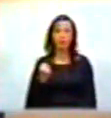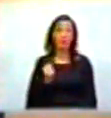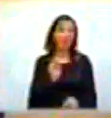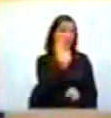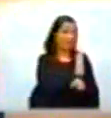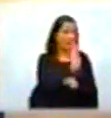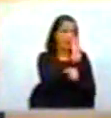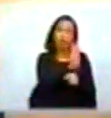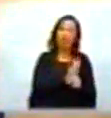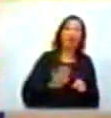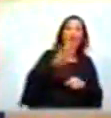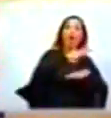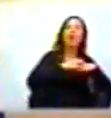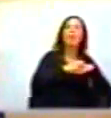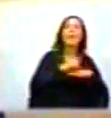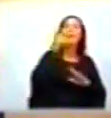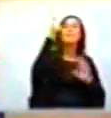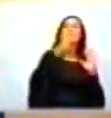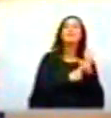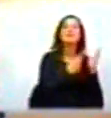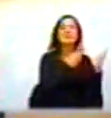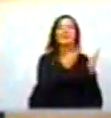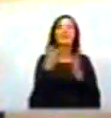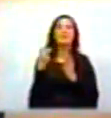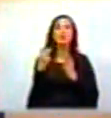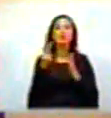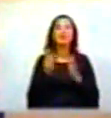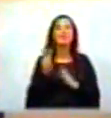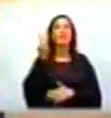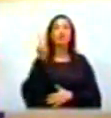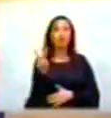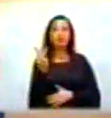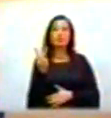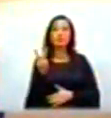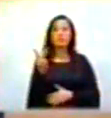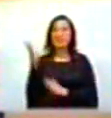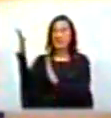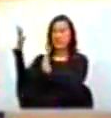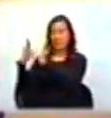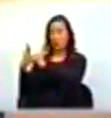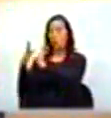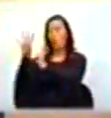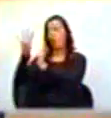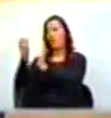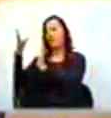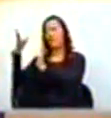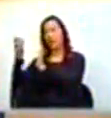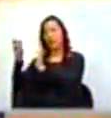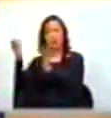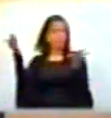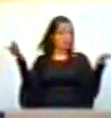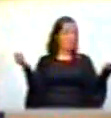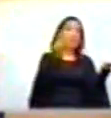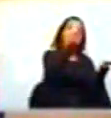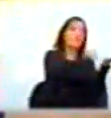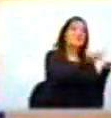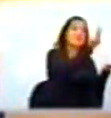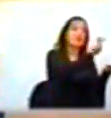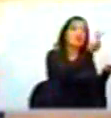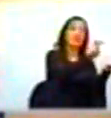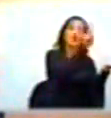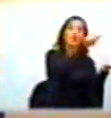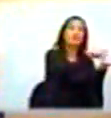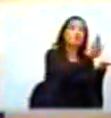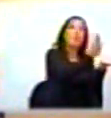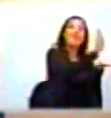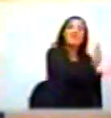del Tolima recibió 1.772, 5.930 contra 1.772. Todo